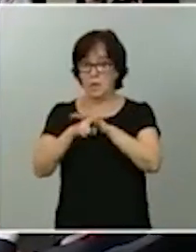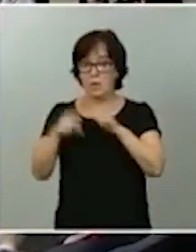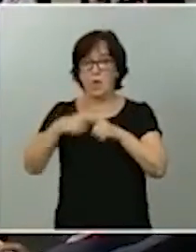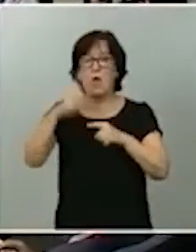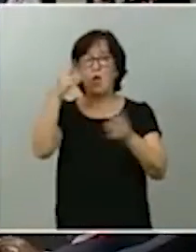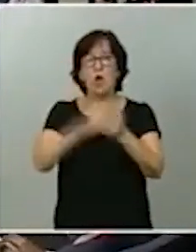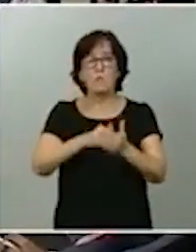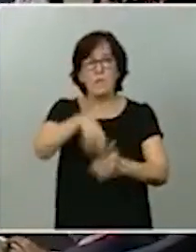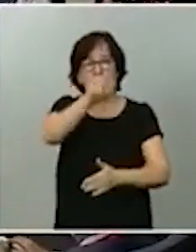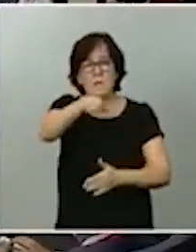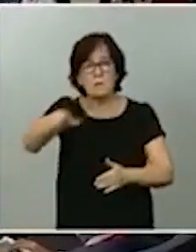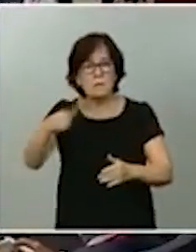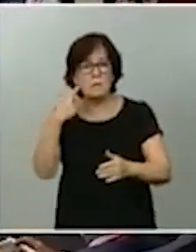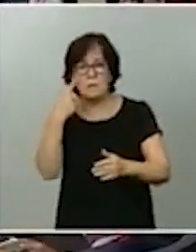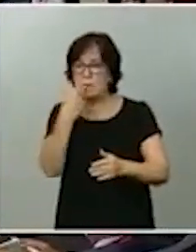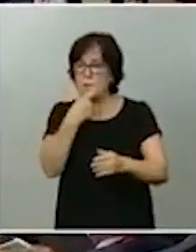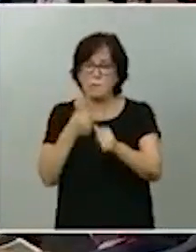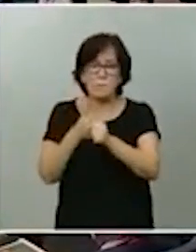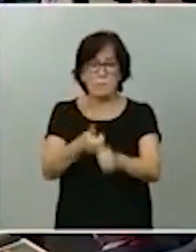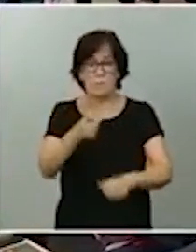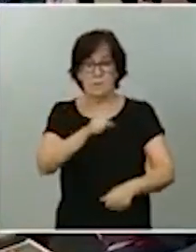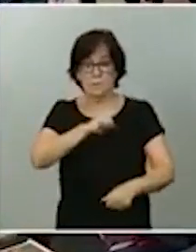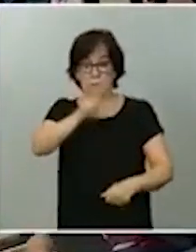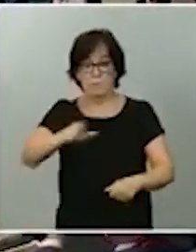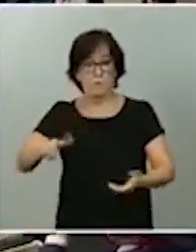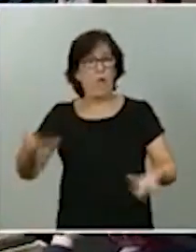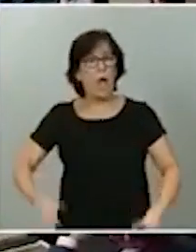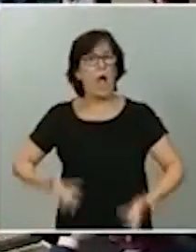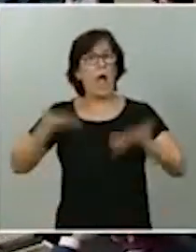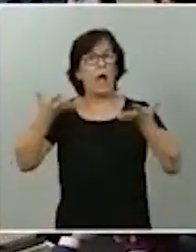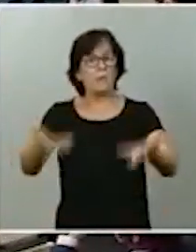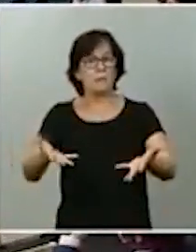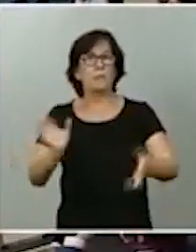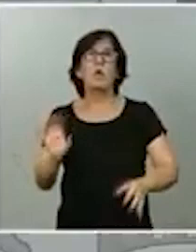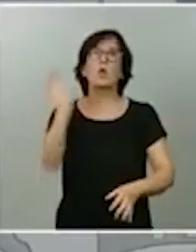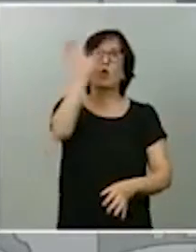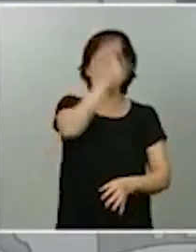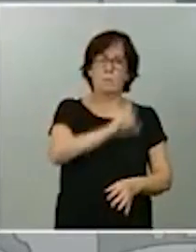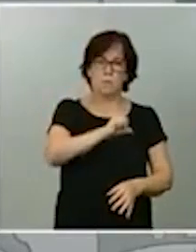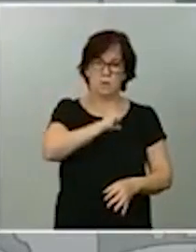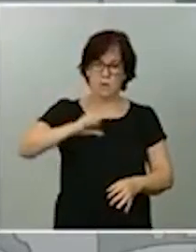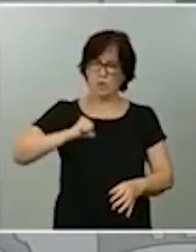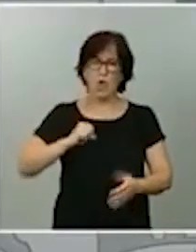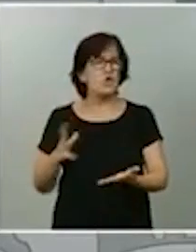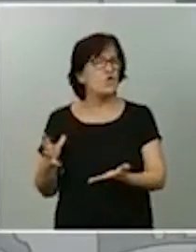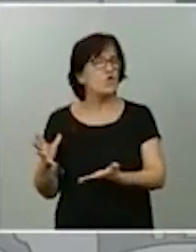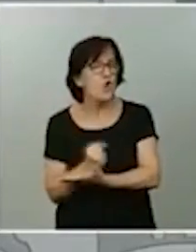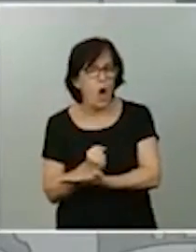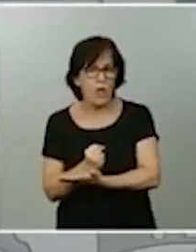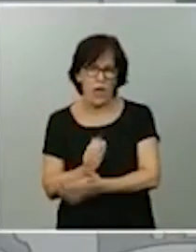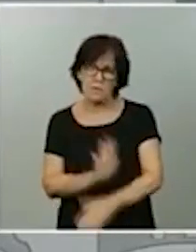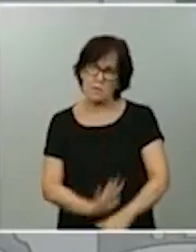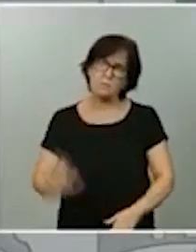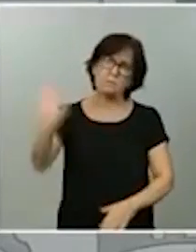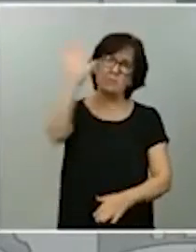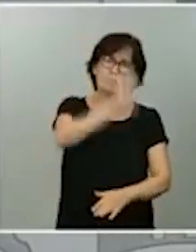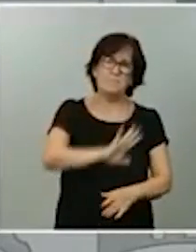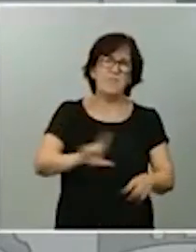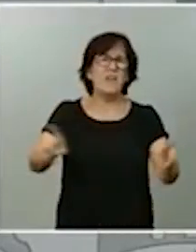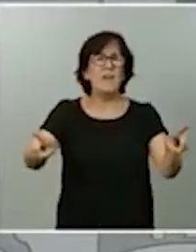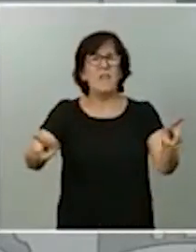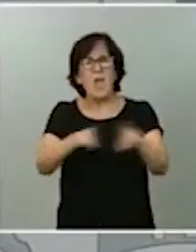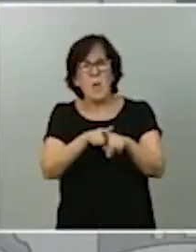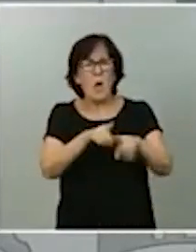que el Ejército, las Fuerzas Armadas, ponen a disposición de las comunidades autónomas, de todas las comunidades autónomas, sean del signo que sean.